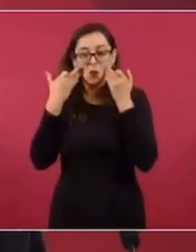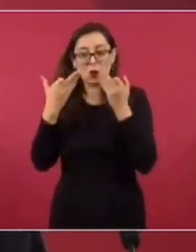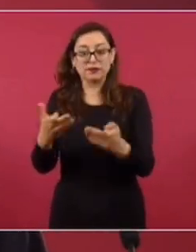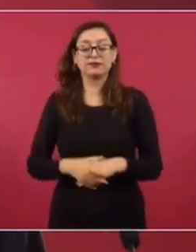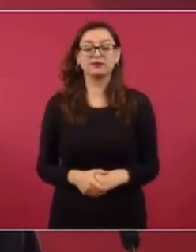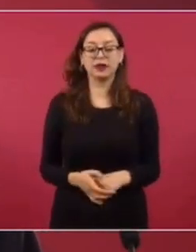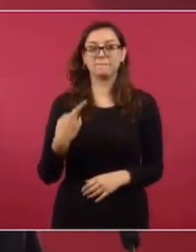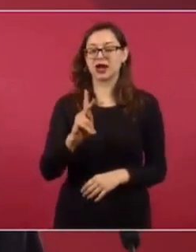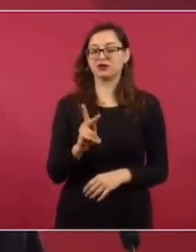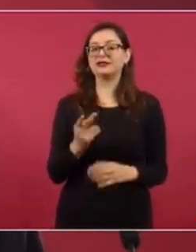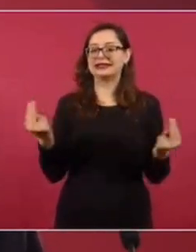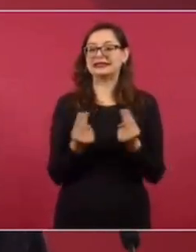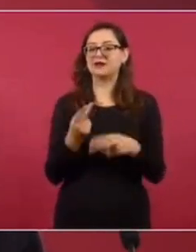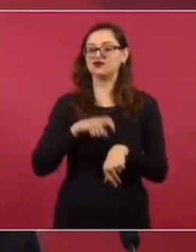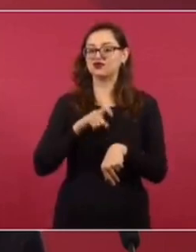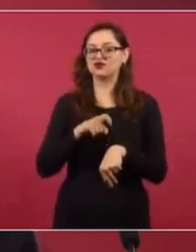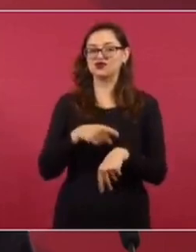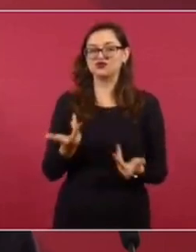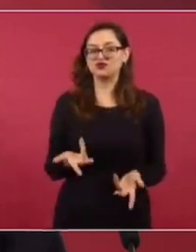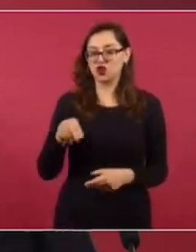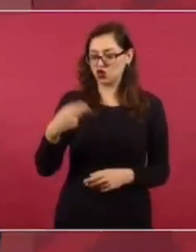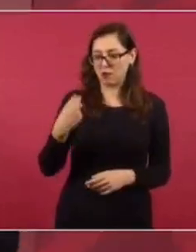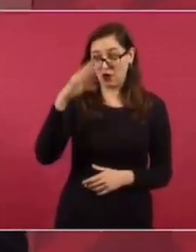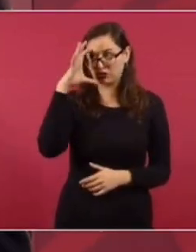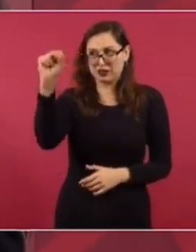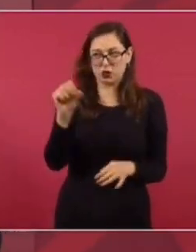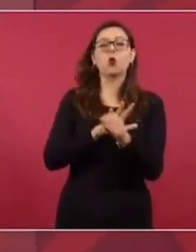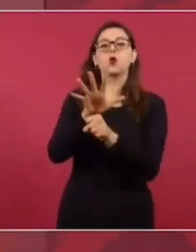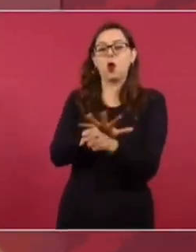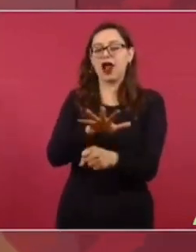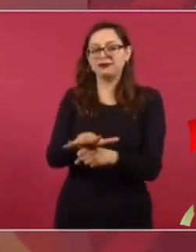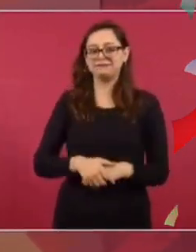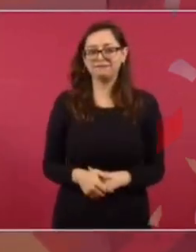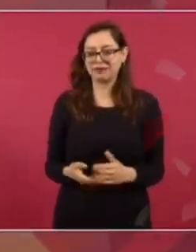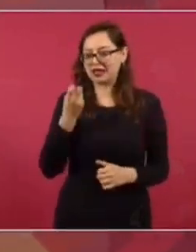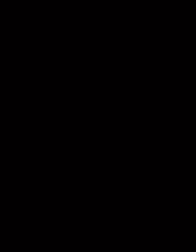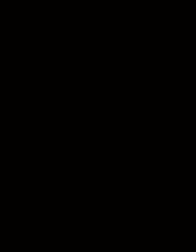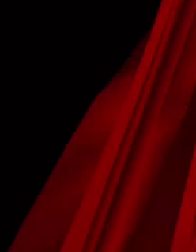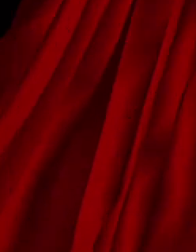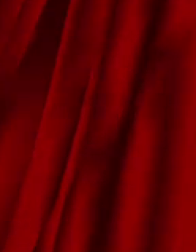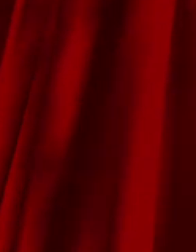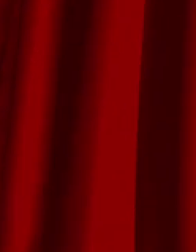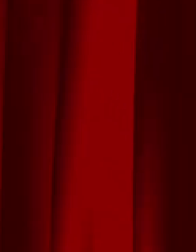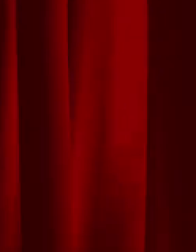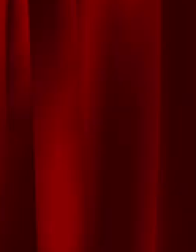Pero ya llegó el momento en que tenemos que definir, teóricamente, cómo le vamos a llamar.